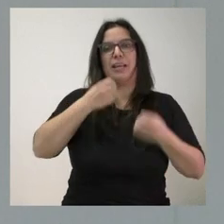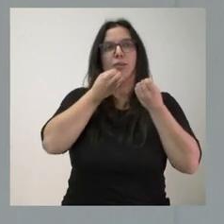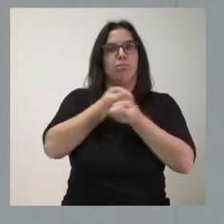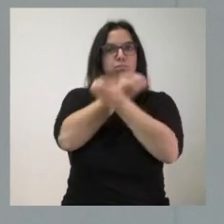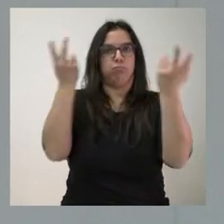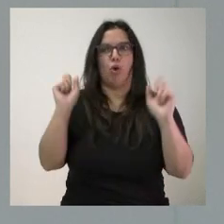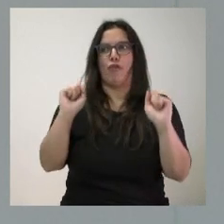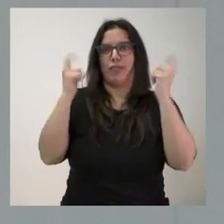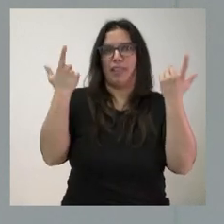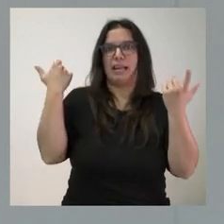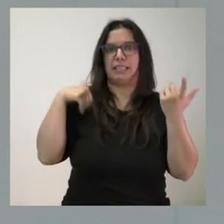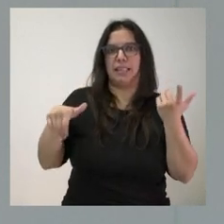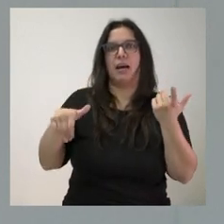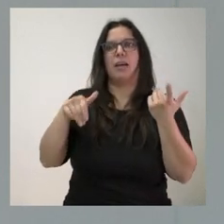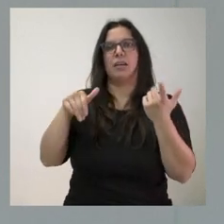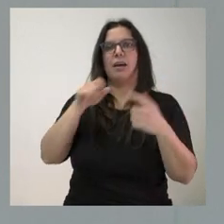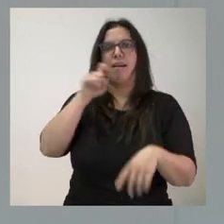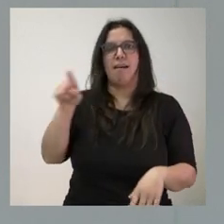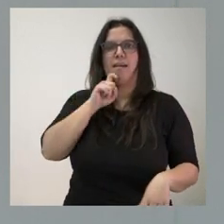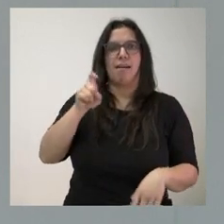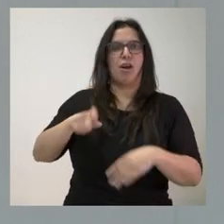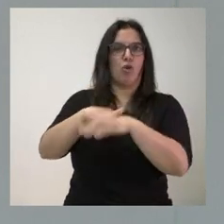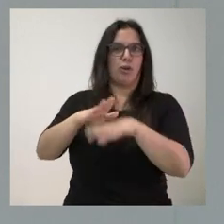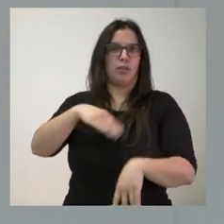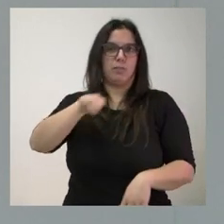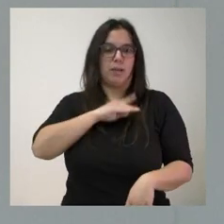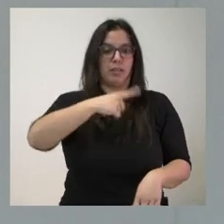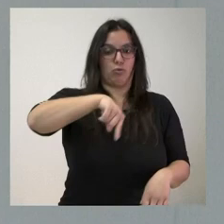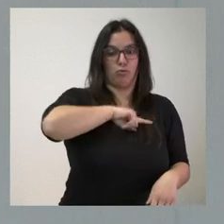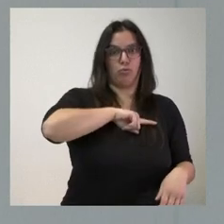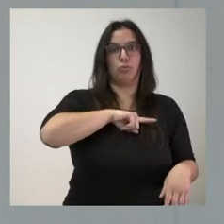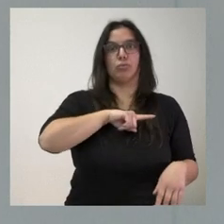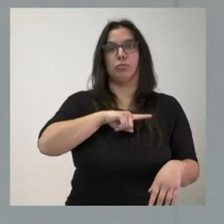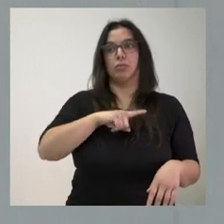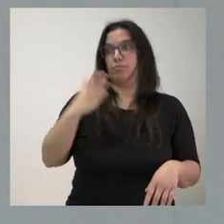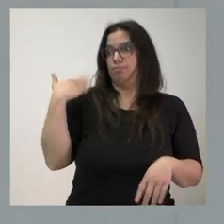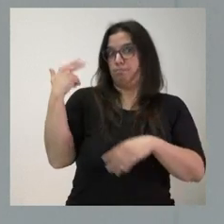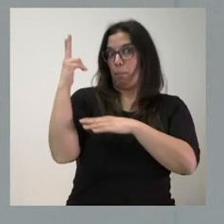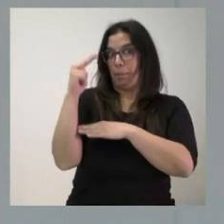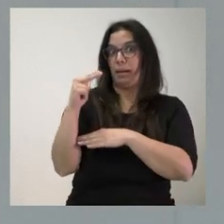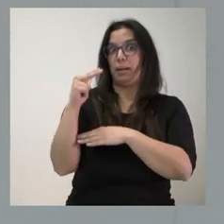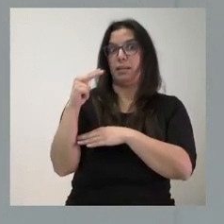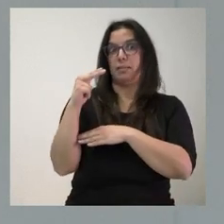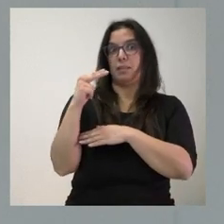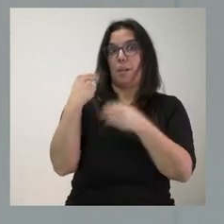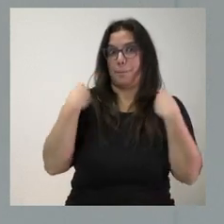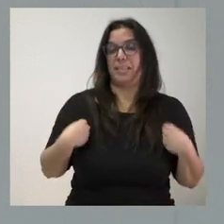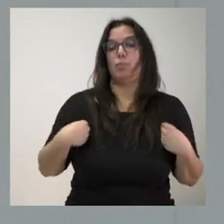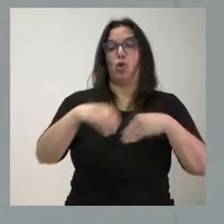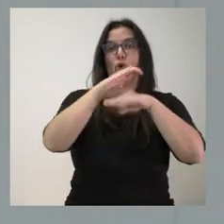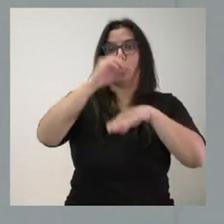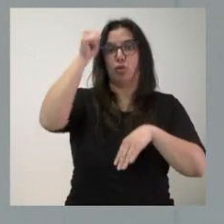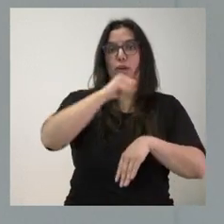ya se han planteado al Gobierno de España por parte del Gobierno de Castilla y León. El mismo viernes, el consejero de Sanidad